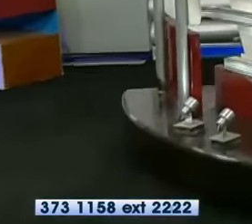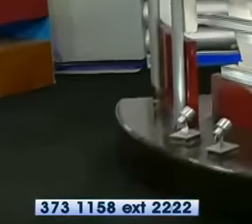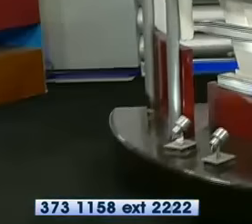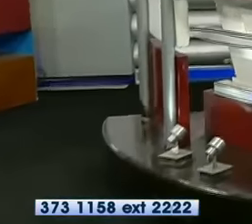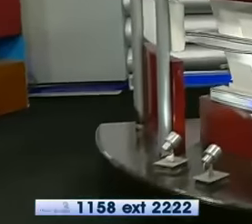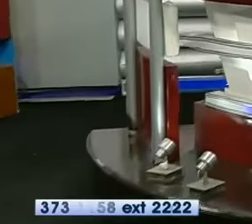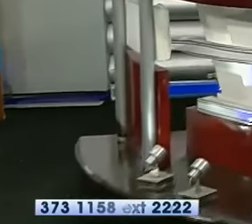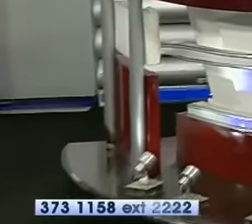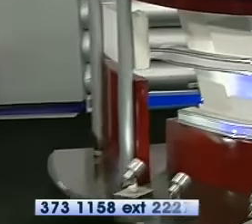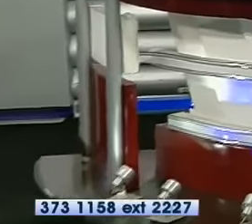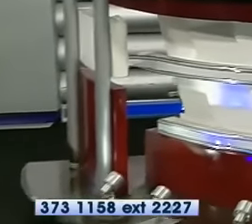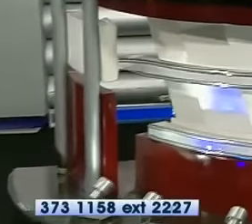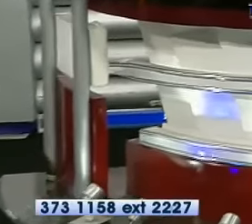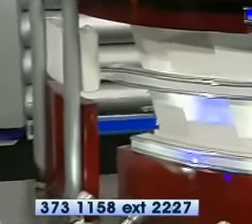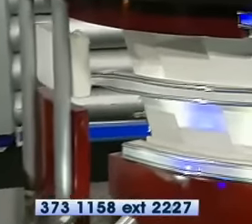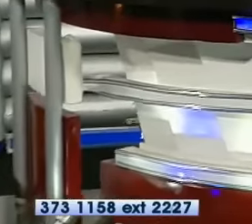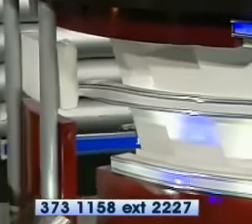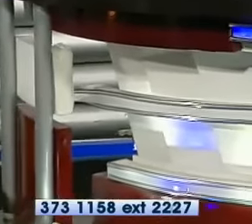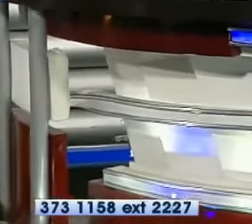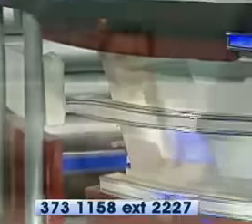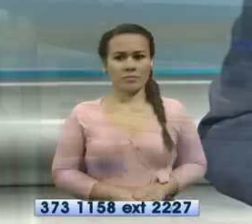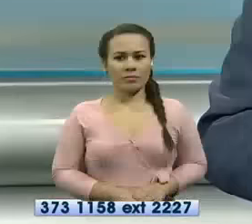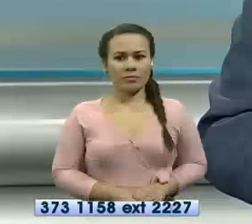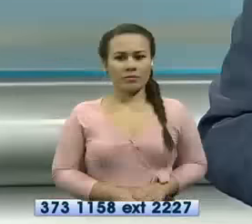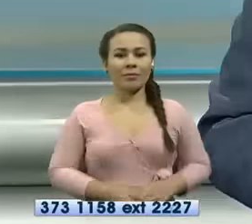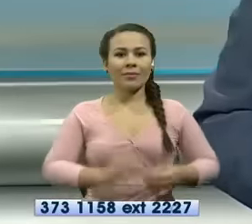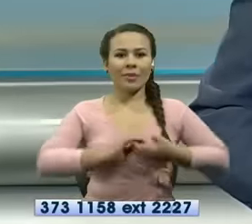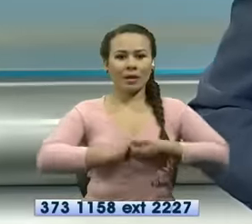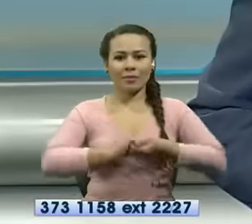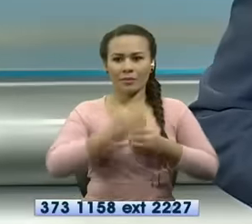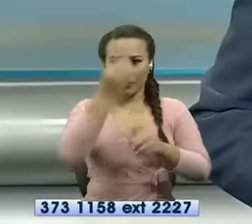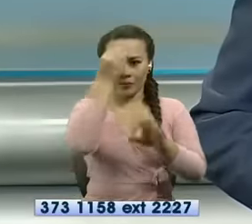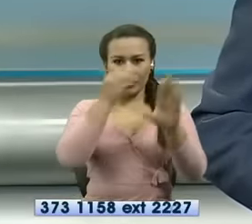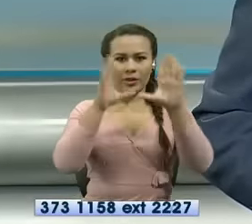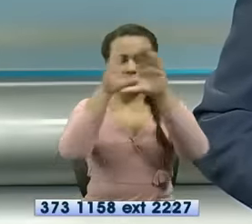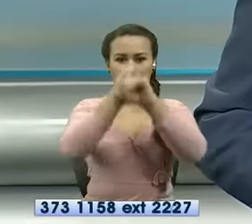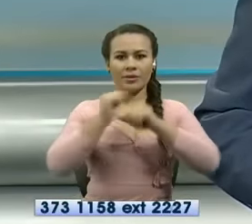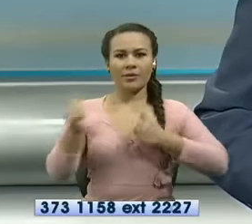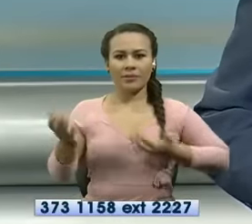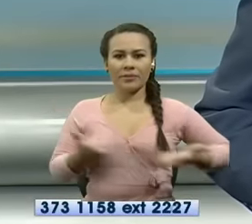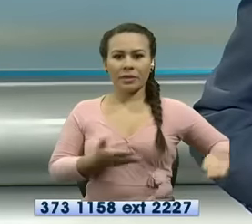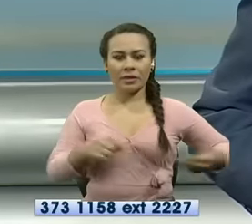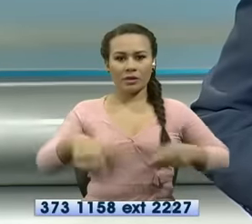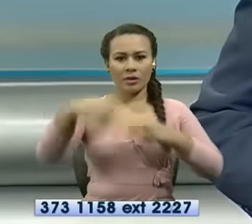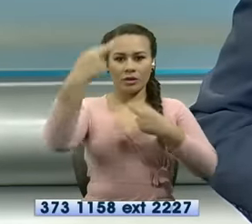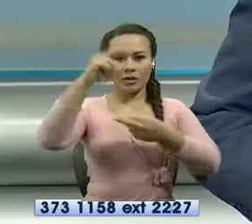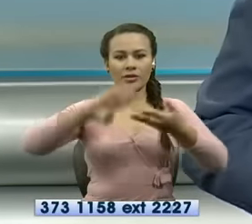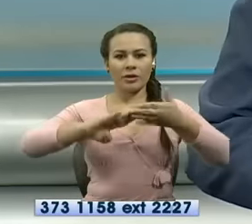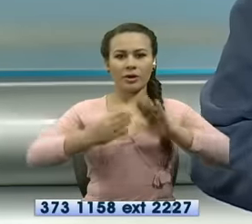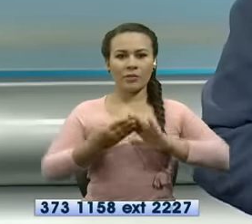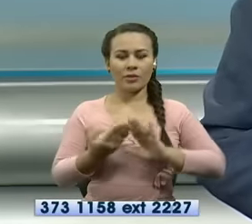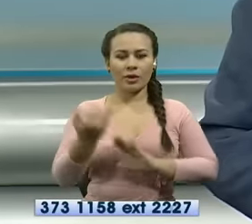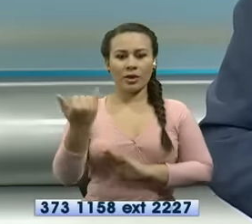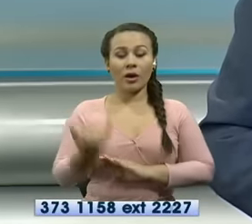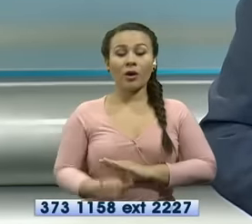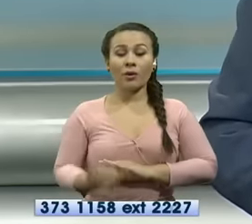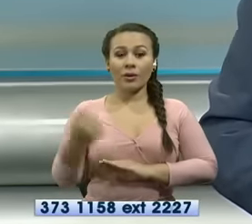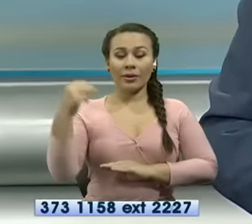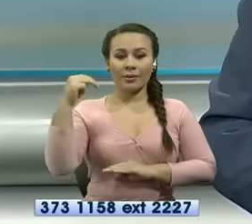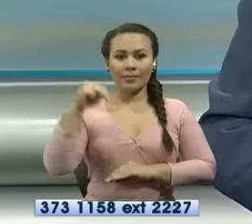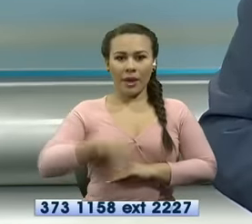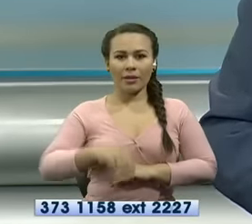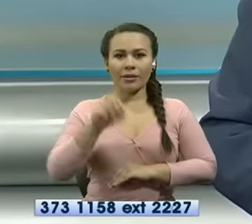La noticia y en la noche a nivel nacional Amigos televidentes, ¿cómo están? Buenas noches Bienvenidos a la noticia de la comunidad a esta hora del día